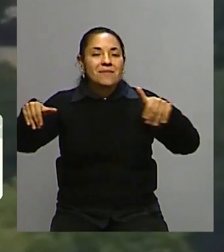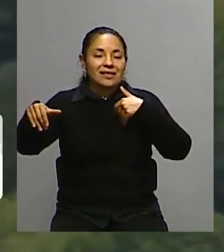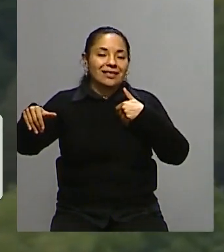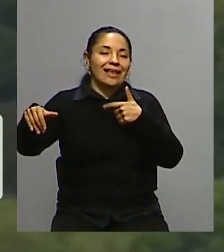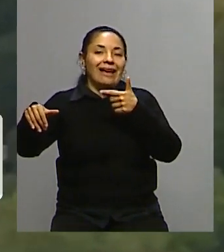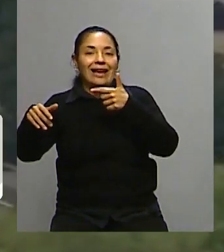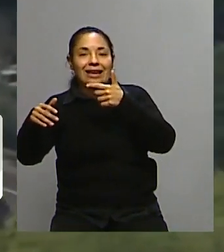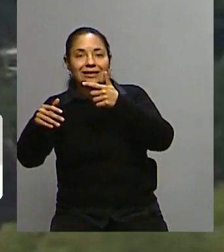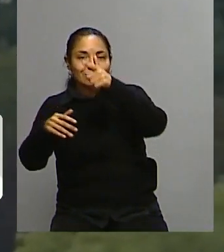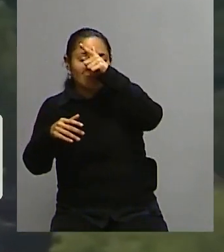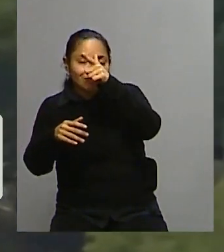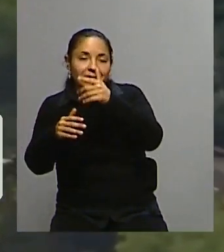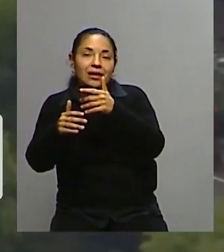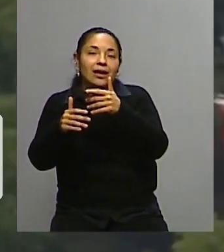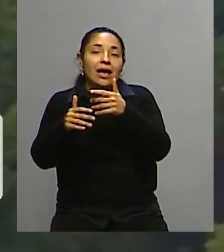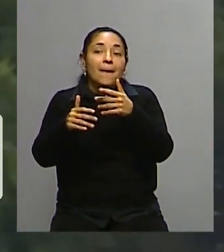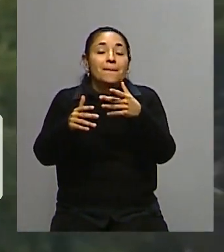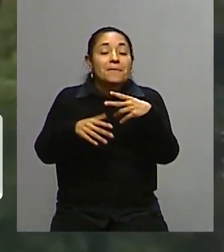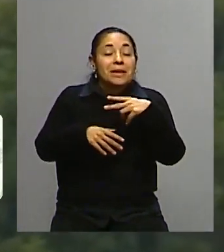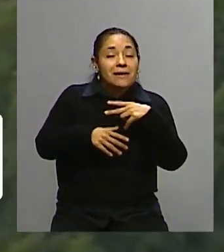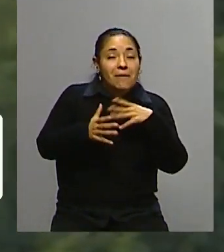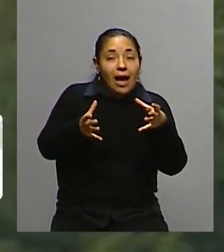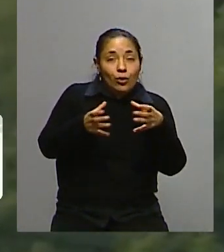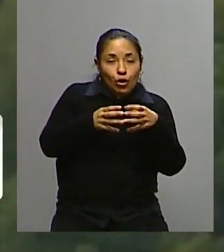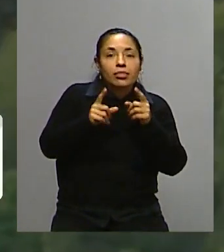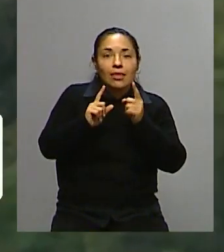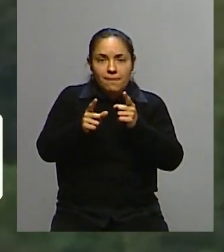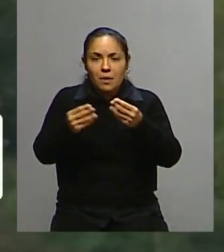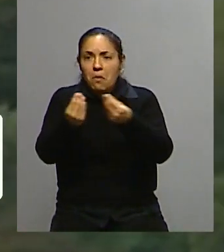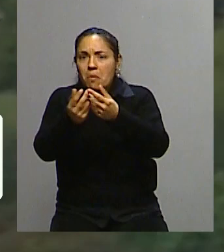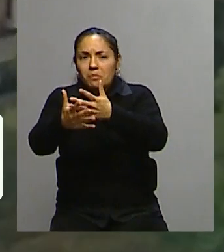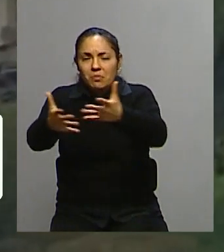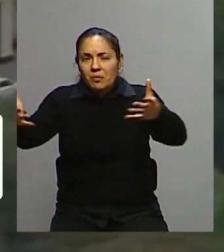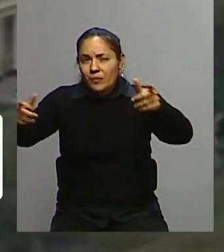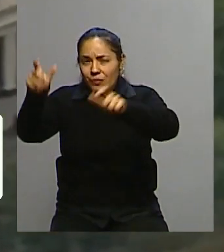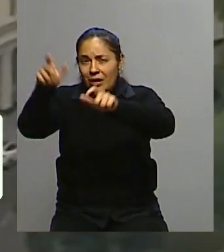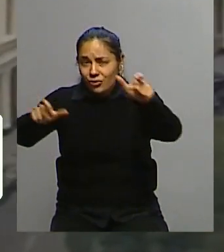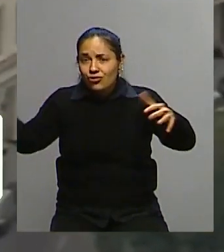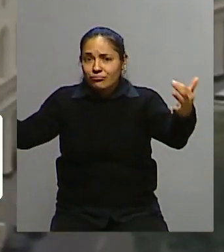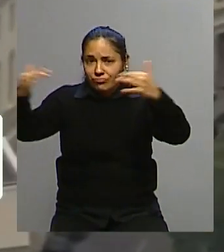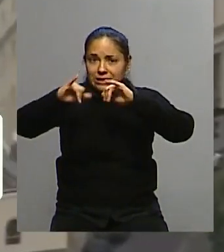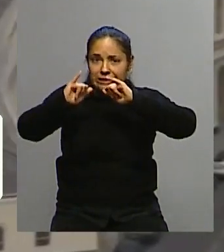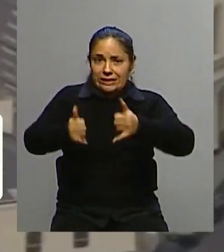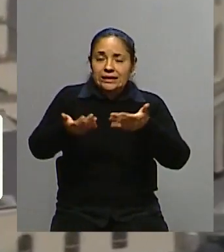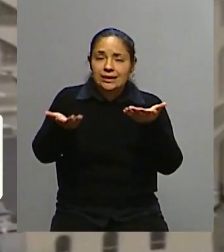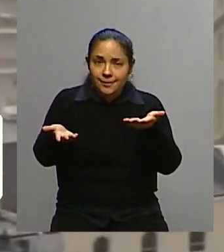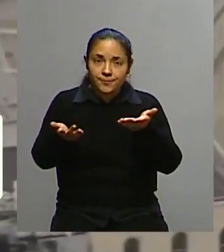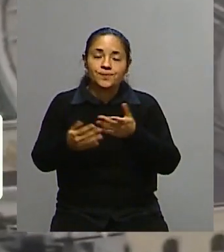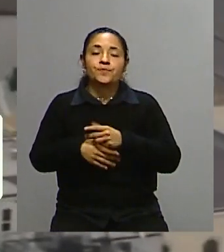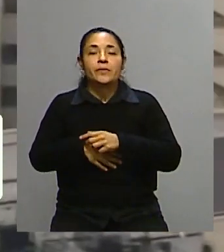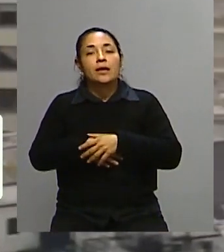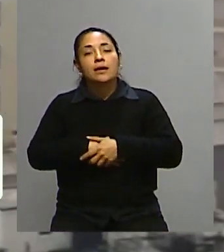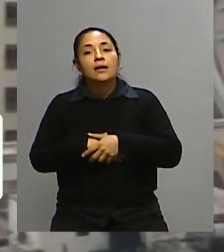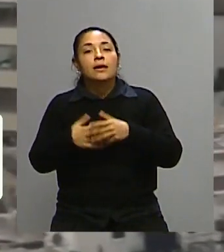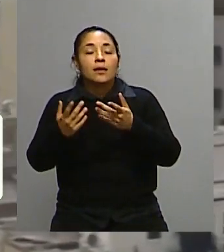quieren que sea esta ceremonia de despedida, estos funerales. Andrea, me parece que ha sido un punto muy importante, ¿no?